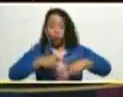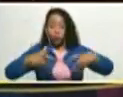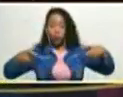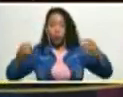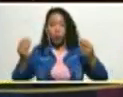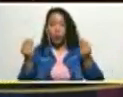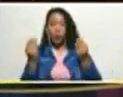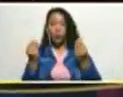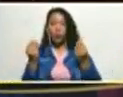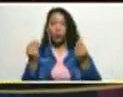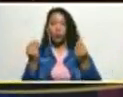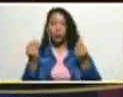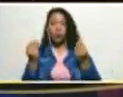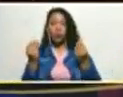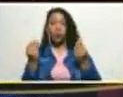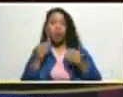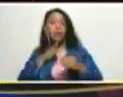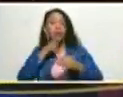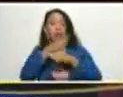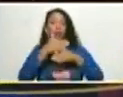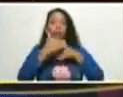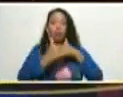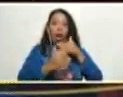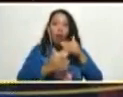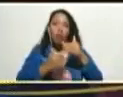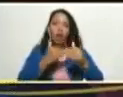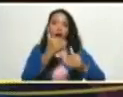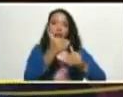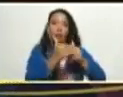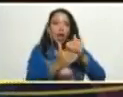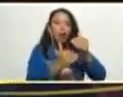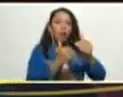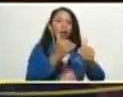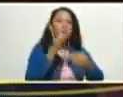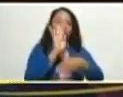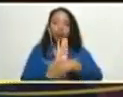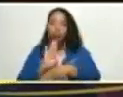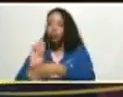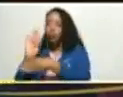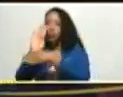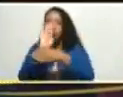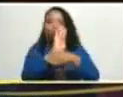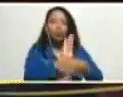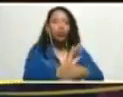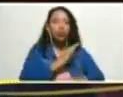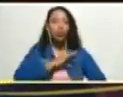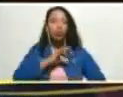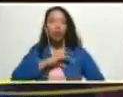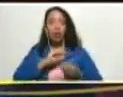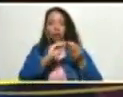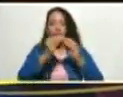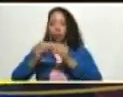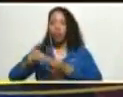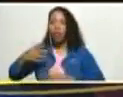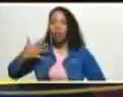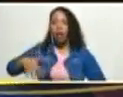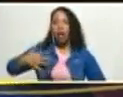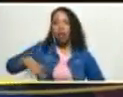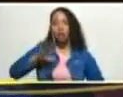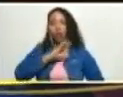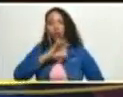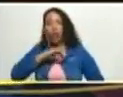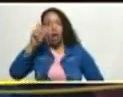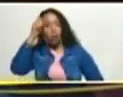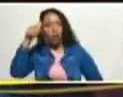recuperación económica ir paulatinamente curando las heridas sociales restituyendo derechos sociales a nuestro